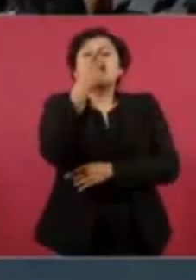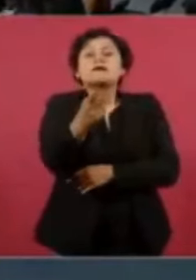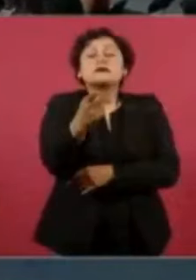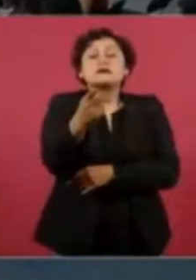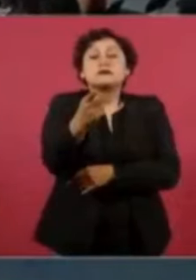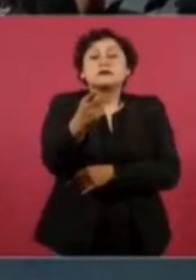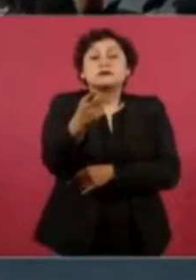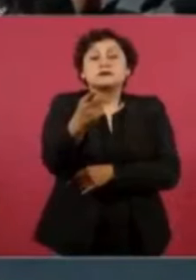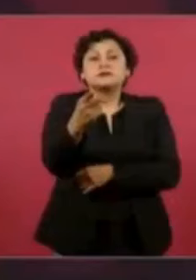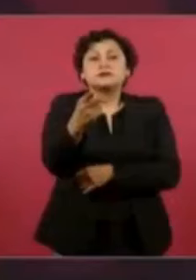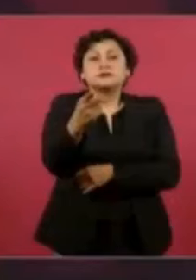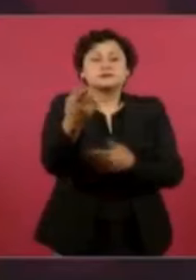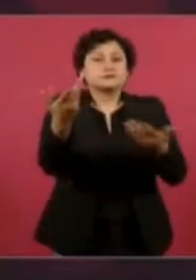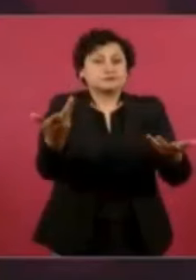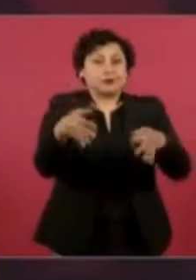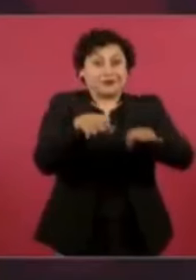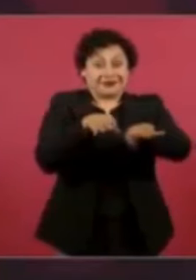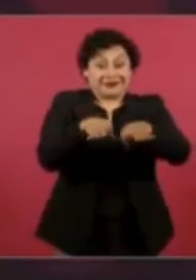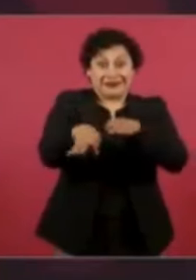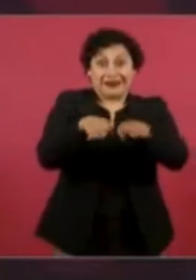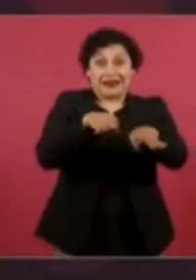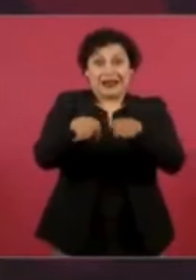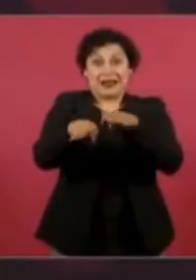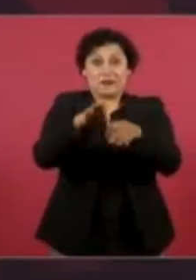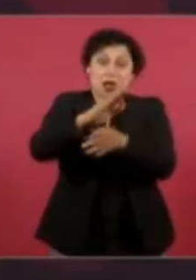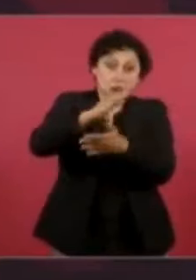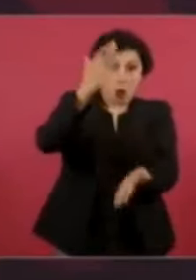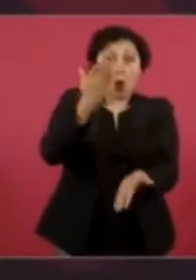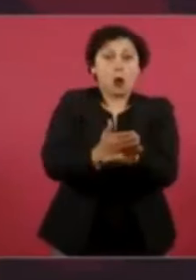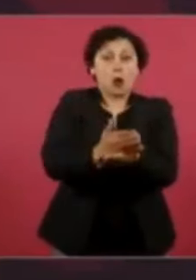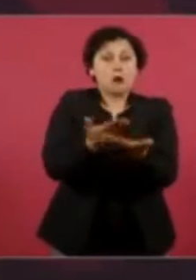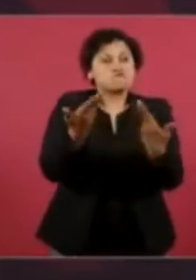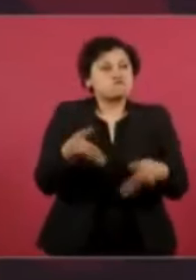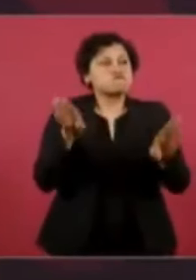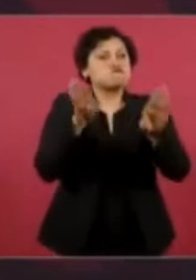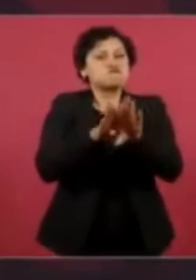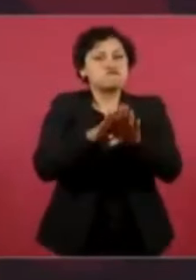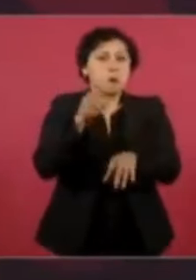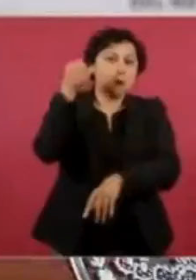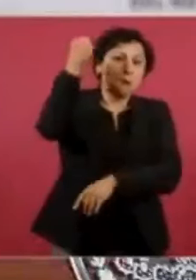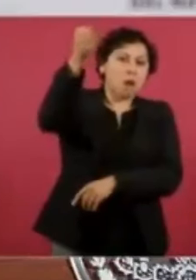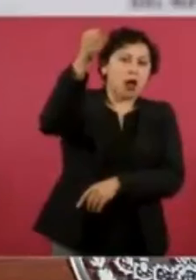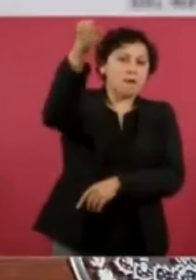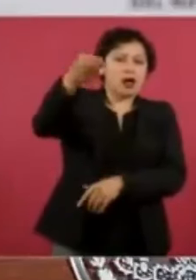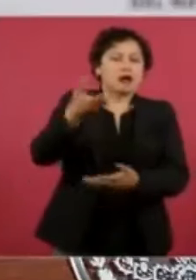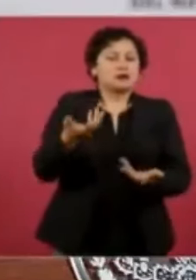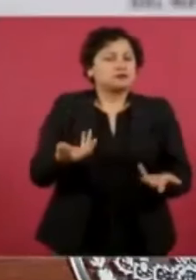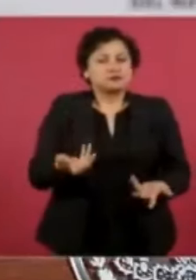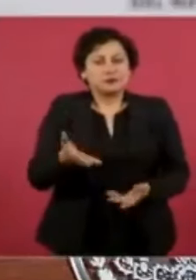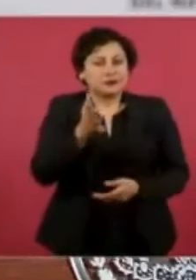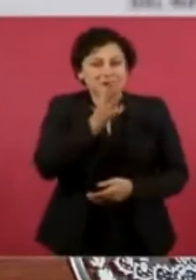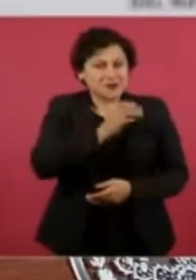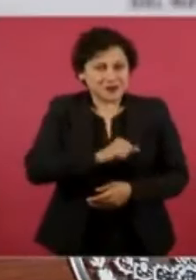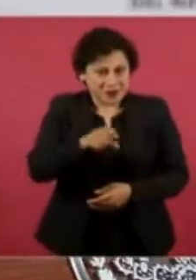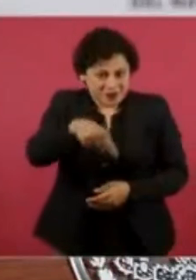detener el funcionamiento del poder judicial